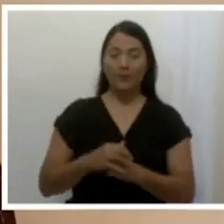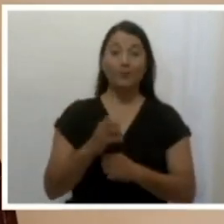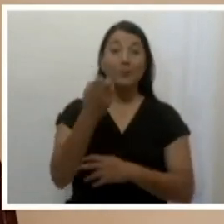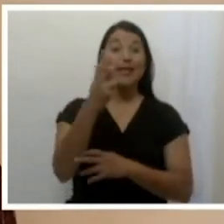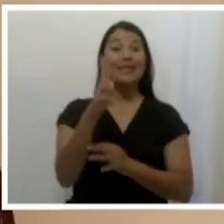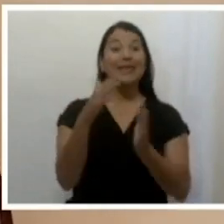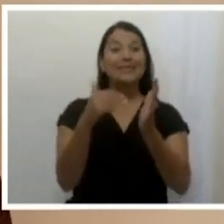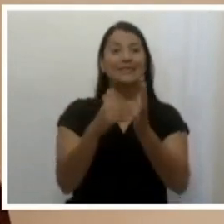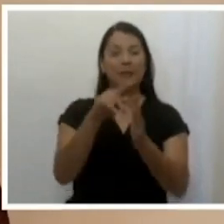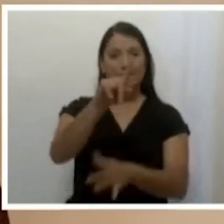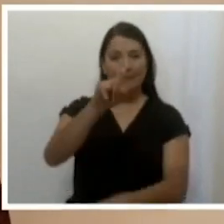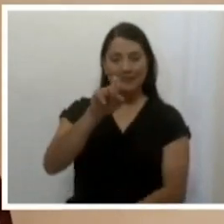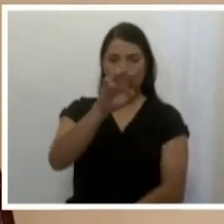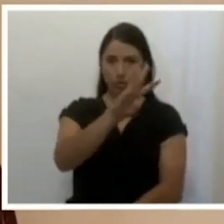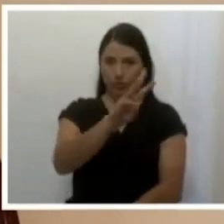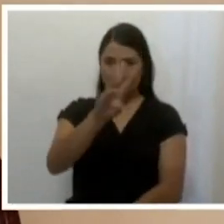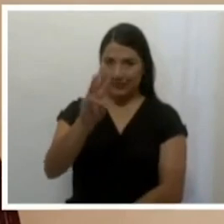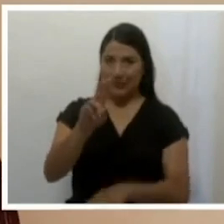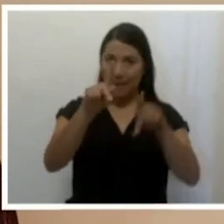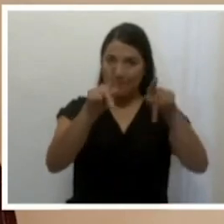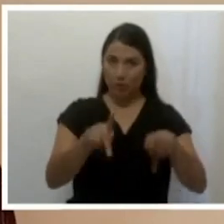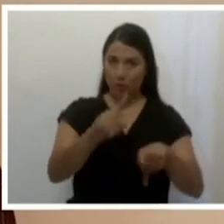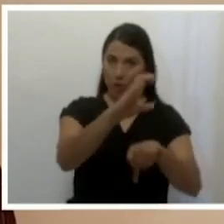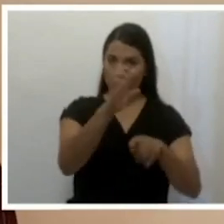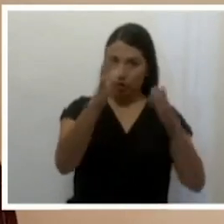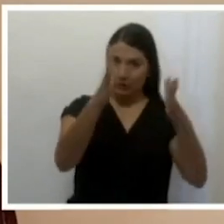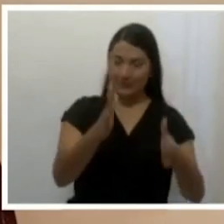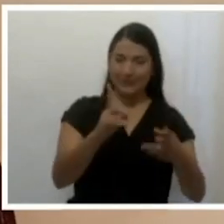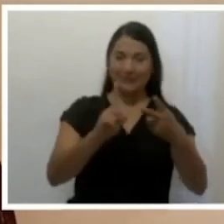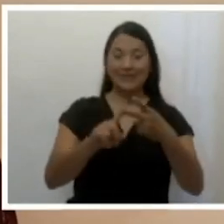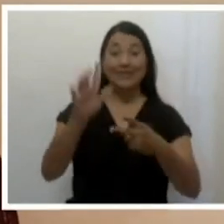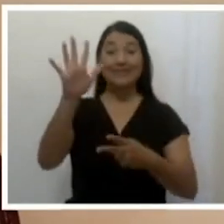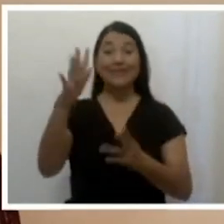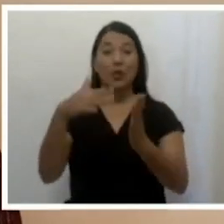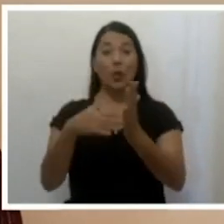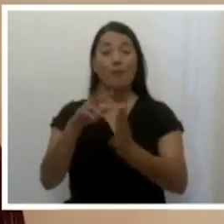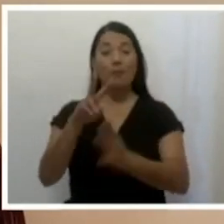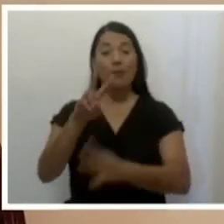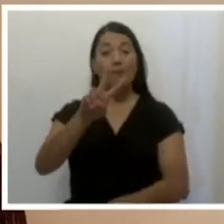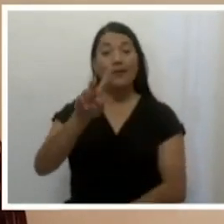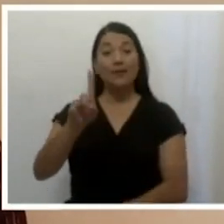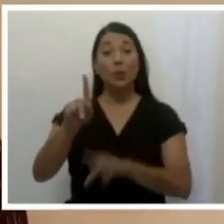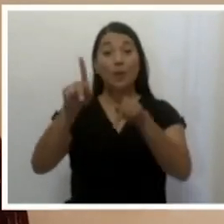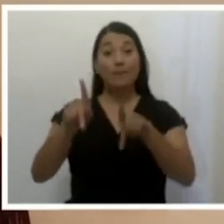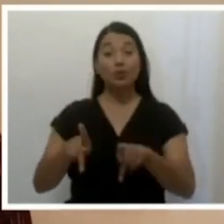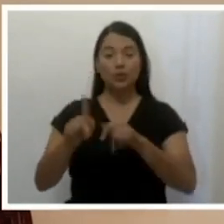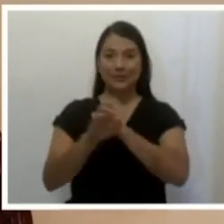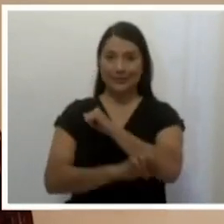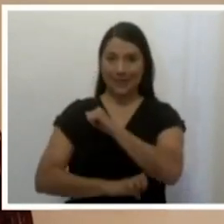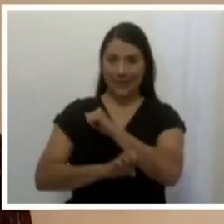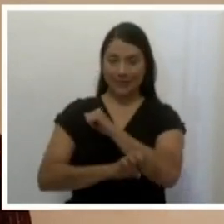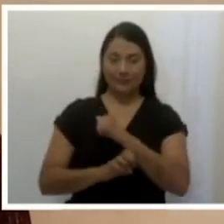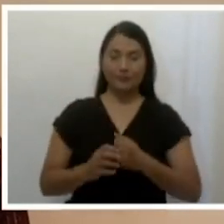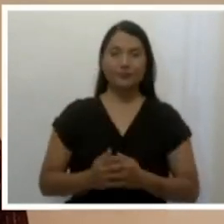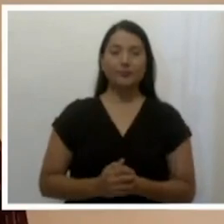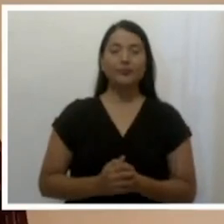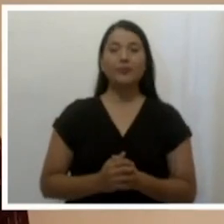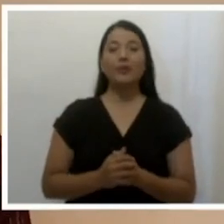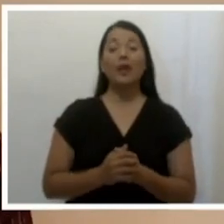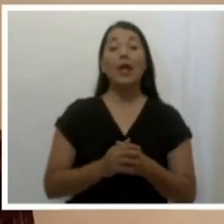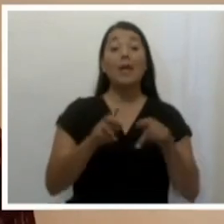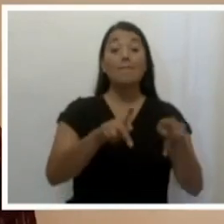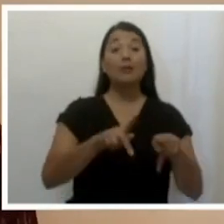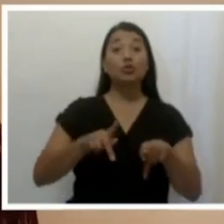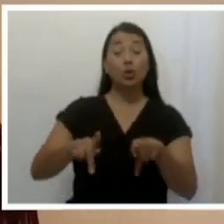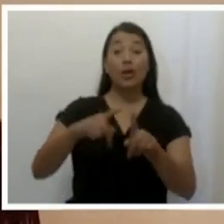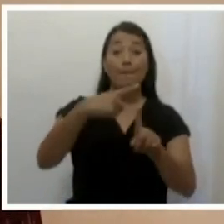,166 son costarricenses y 5,021 son extranjeros. Se contabilizan casos